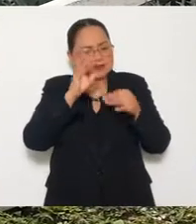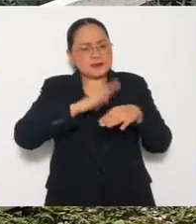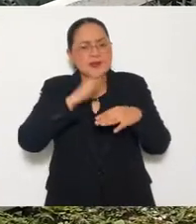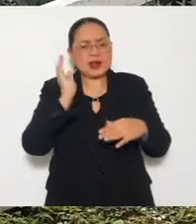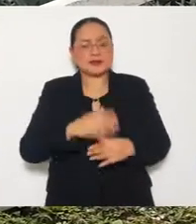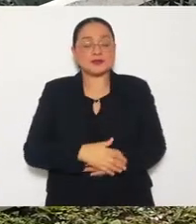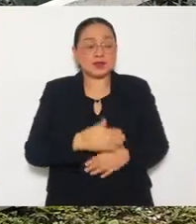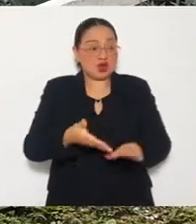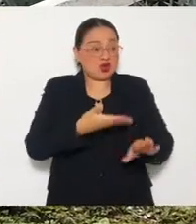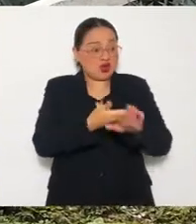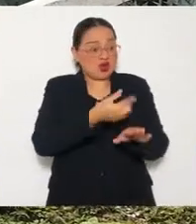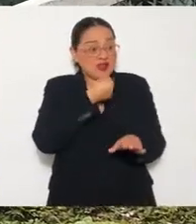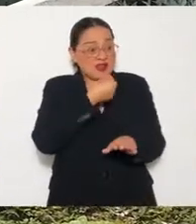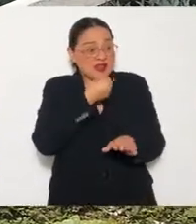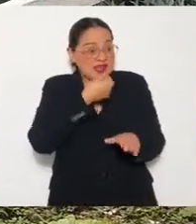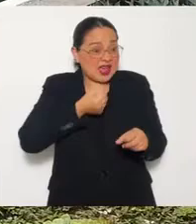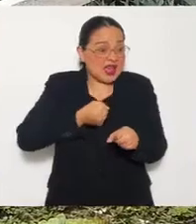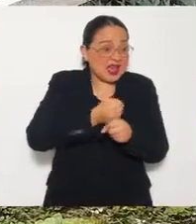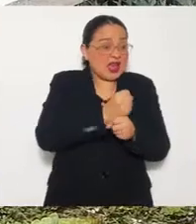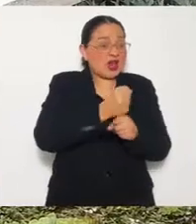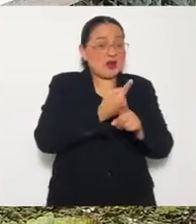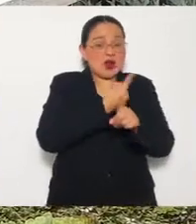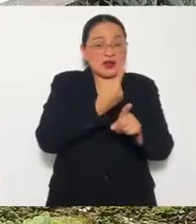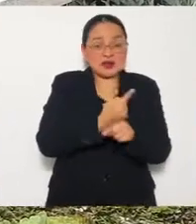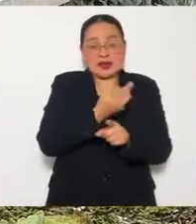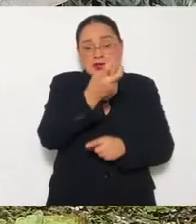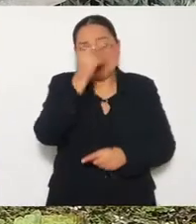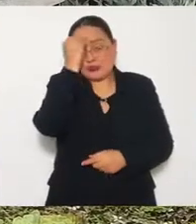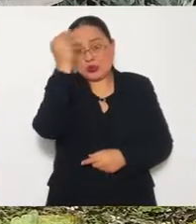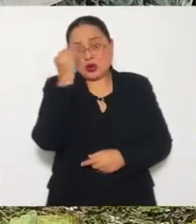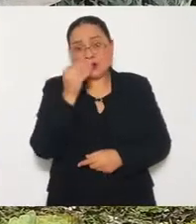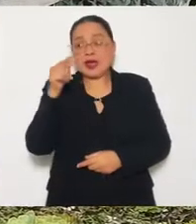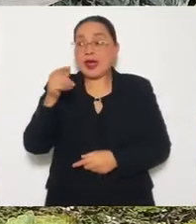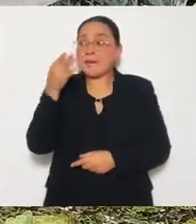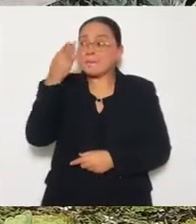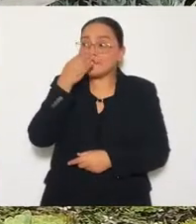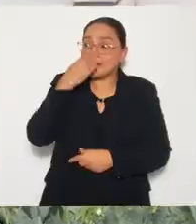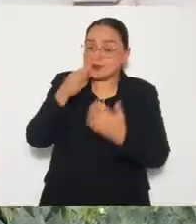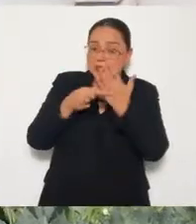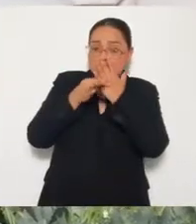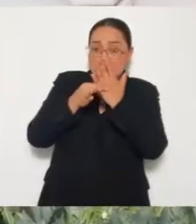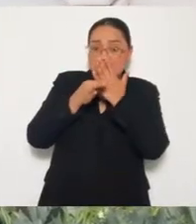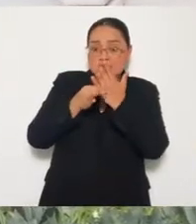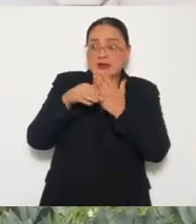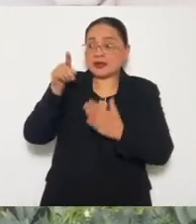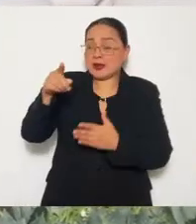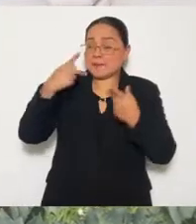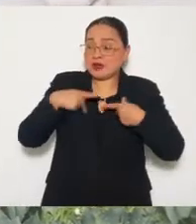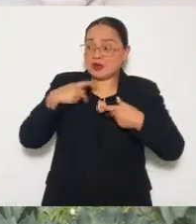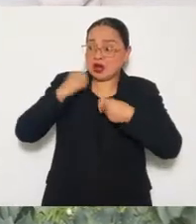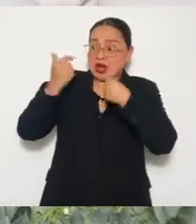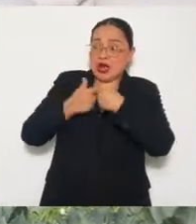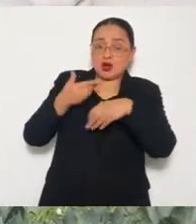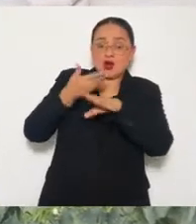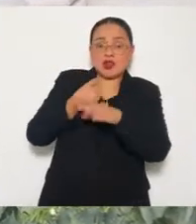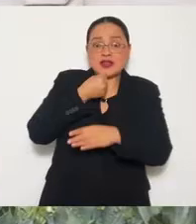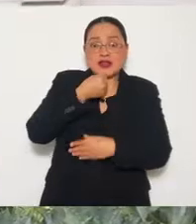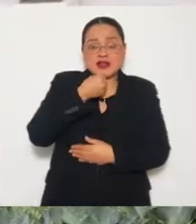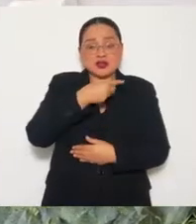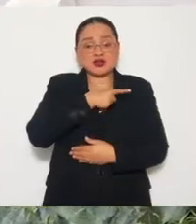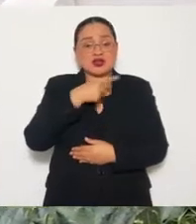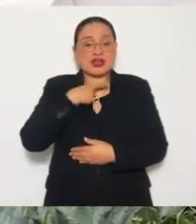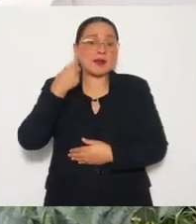Sí, lastimar a un niño es una cosa horrenda. Hasta el evangelio dice que quien escandalice a un niño debe colgarse en el pescuezo